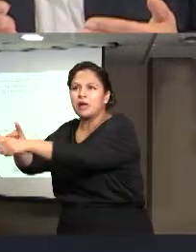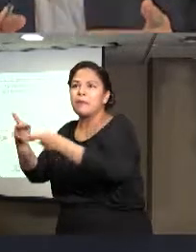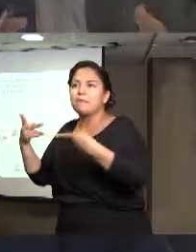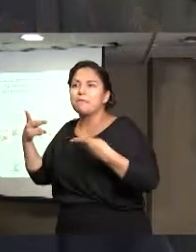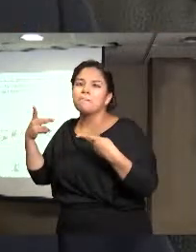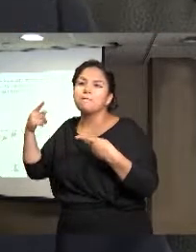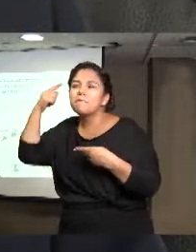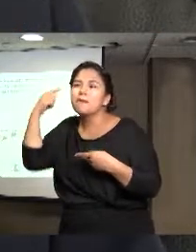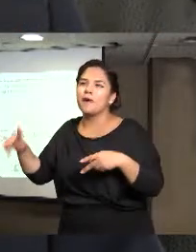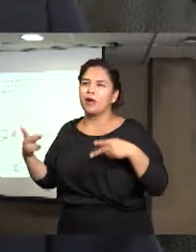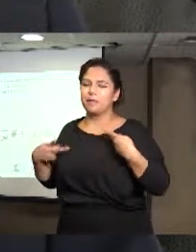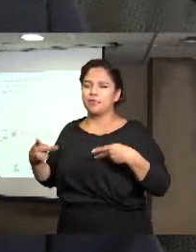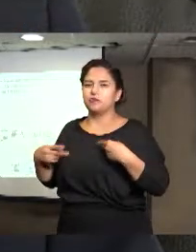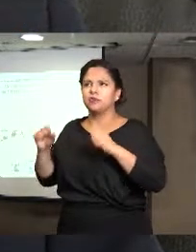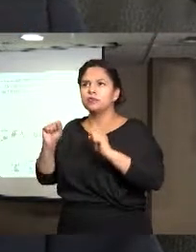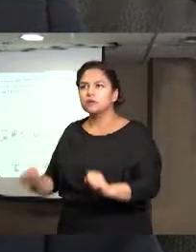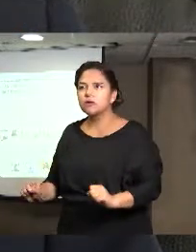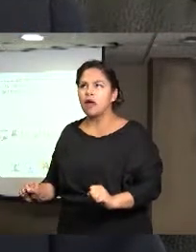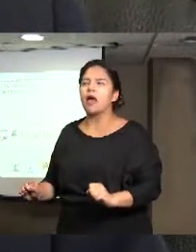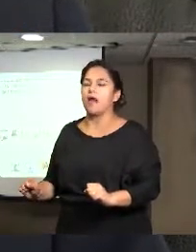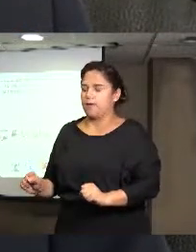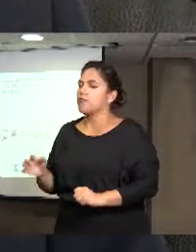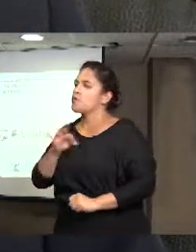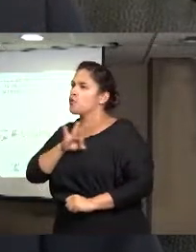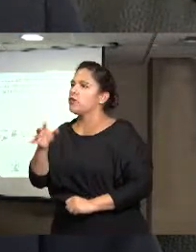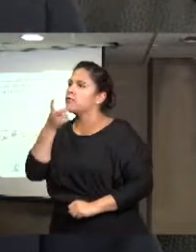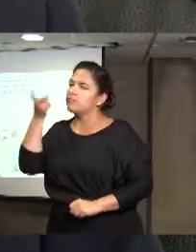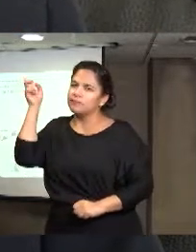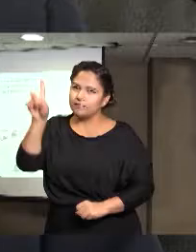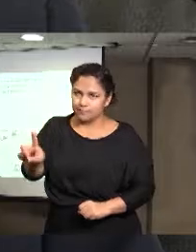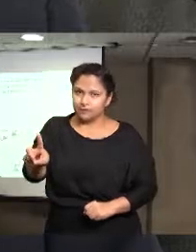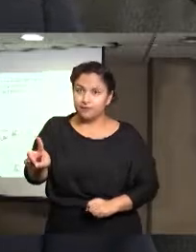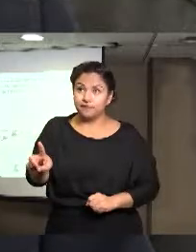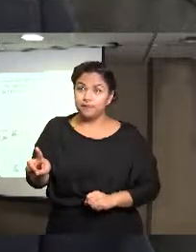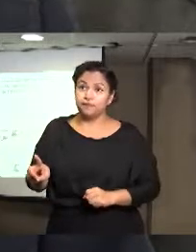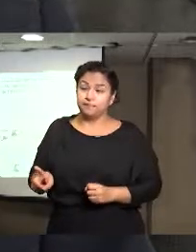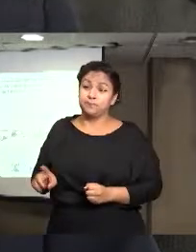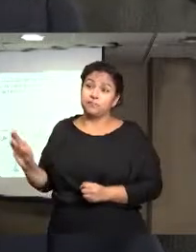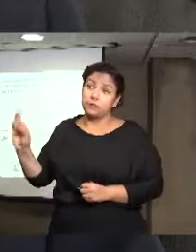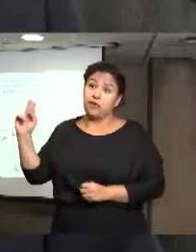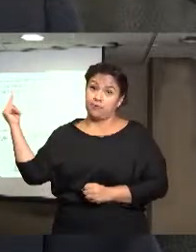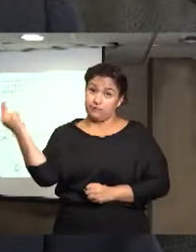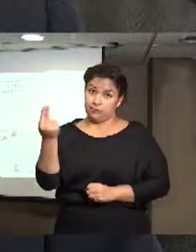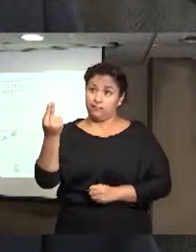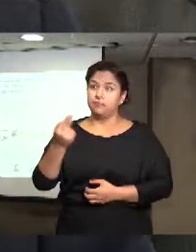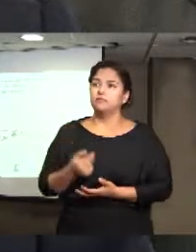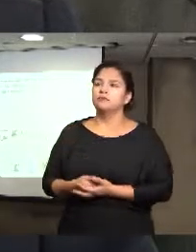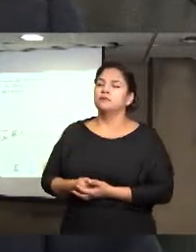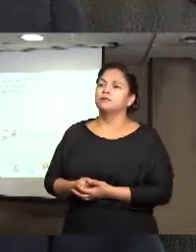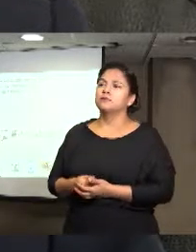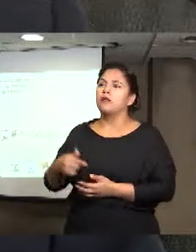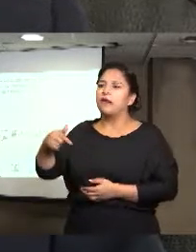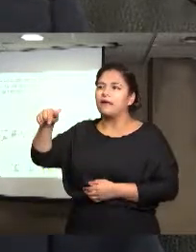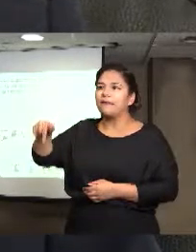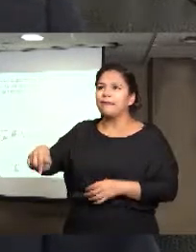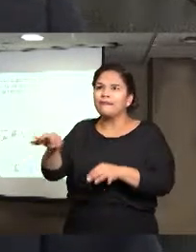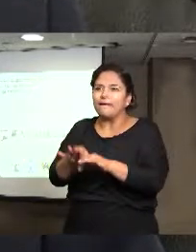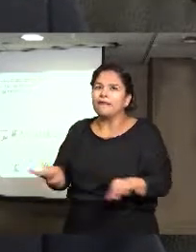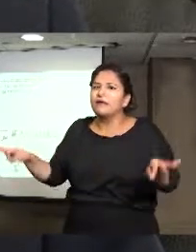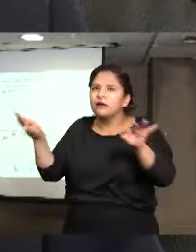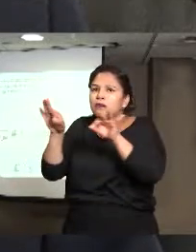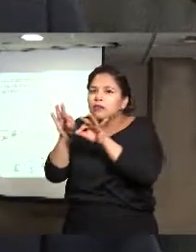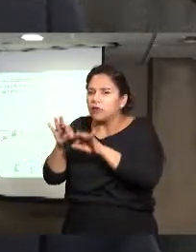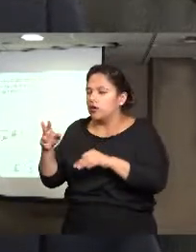para que la persona pueda generar la denuncia, en los casos que pueda ser pertinente, aquí algo muy importante, que siempre vamos a respetar el